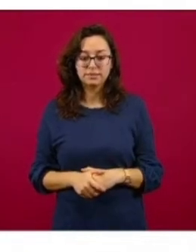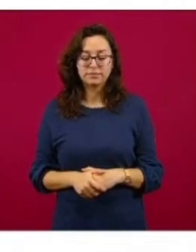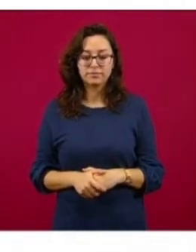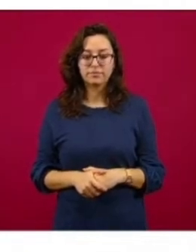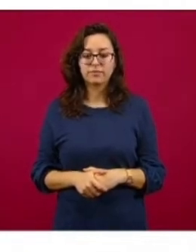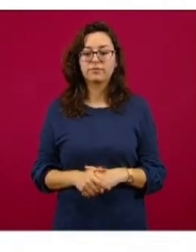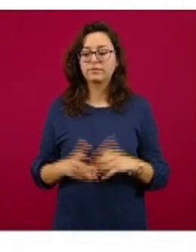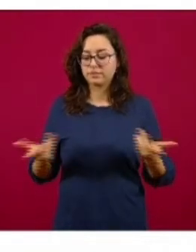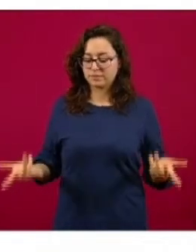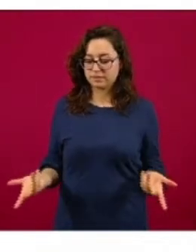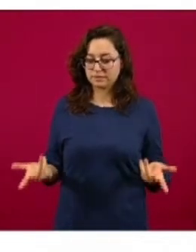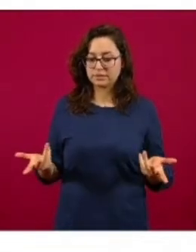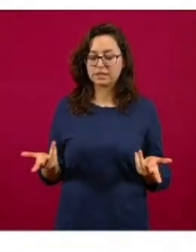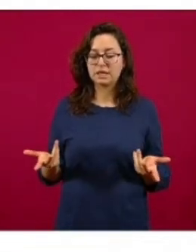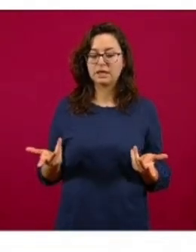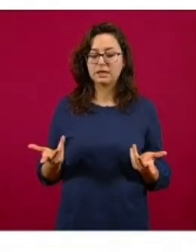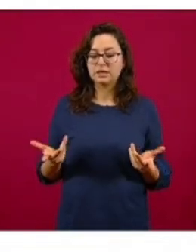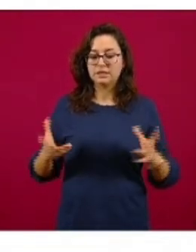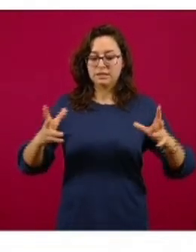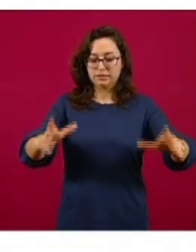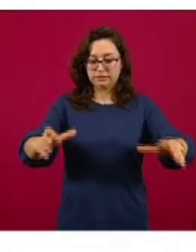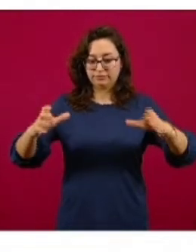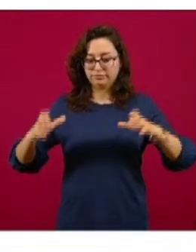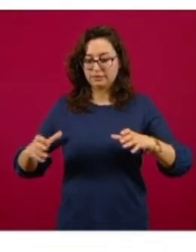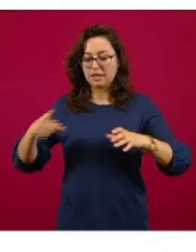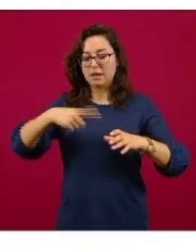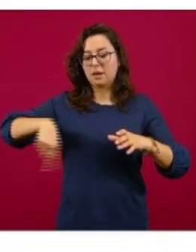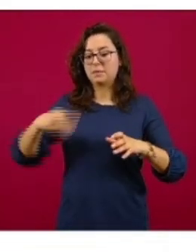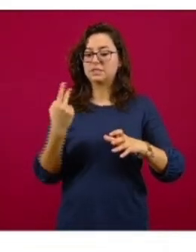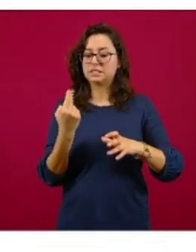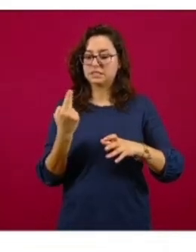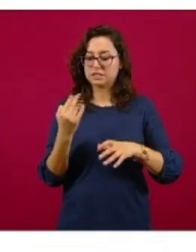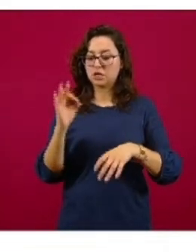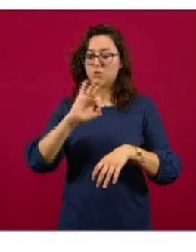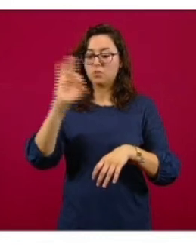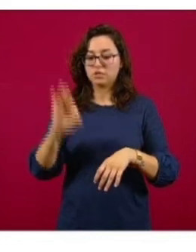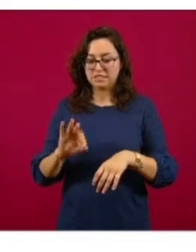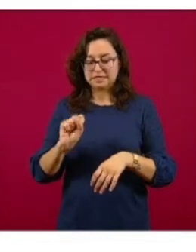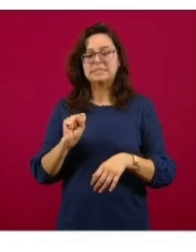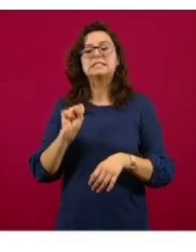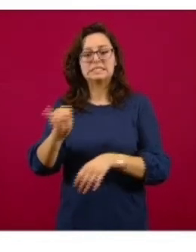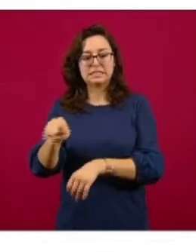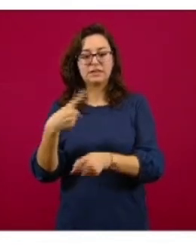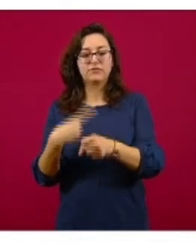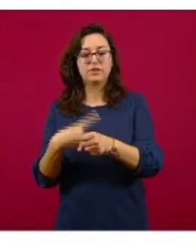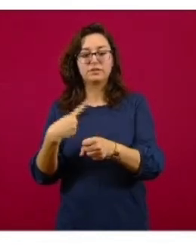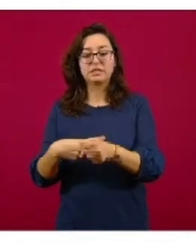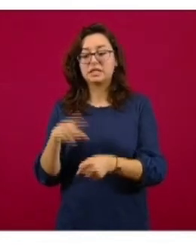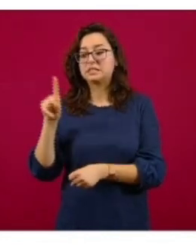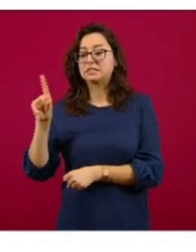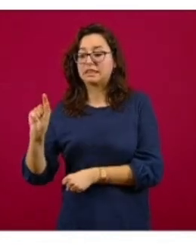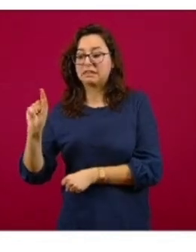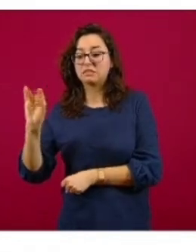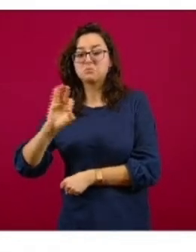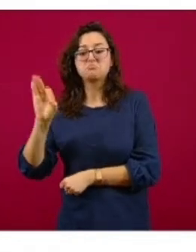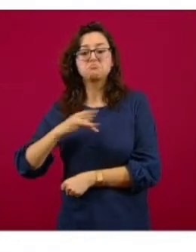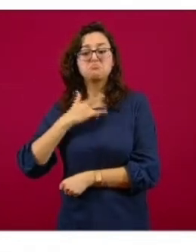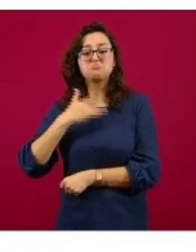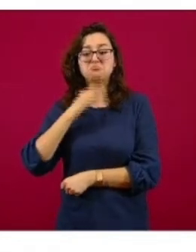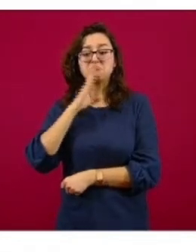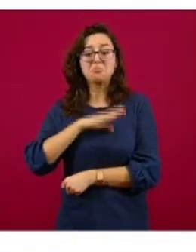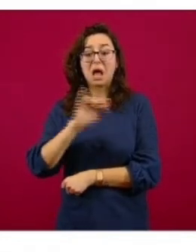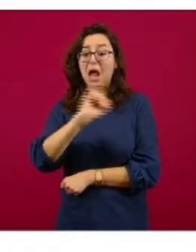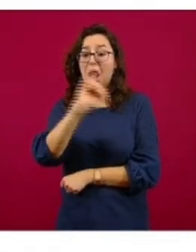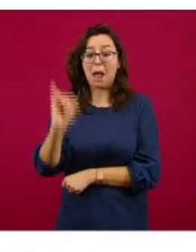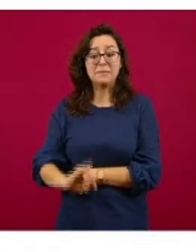Fíjense, de todas las personas que fueron positivas, el 70% nunca tuvo síntomas.